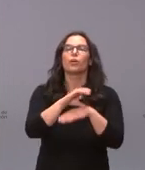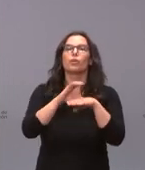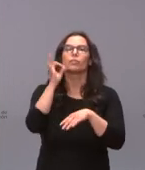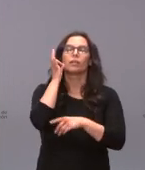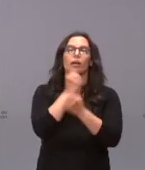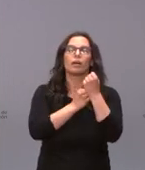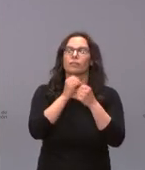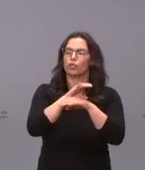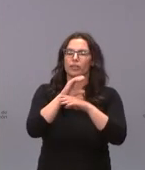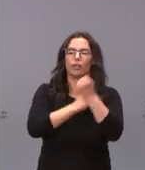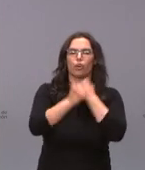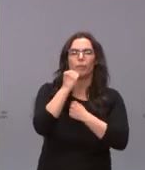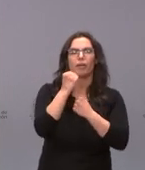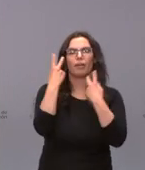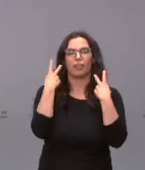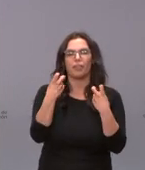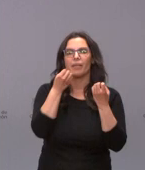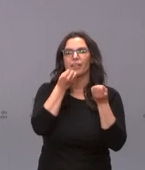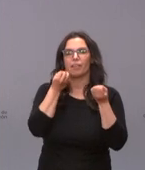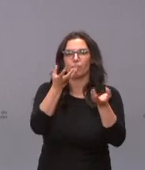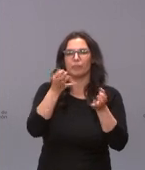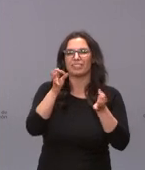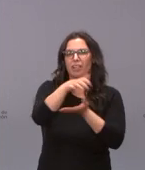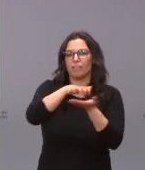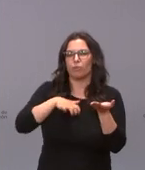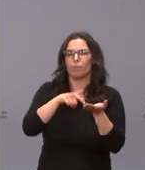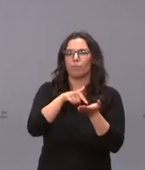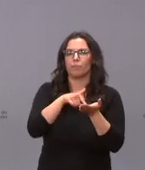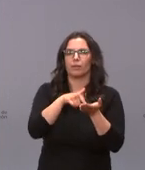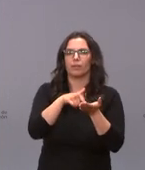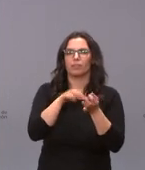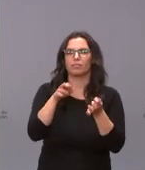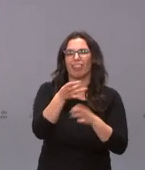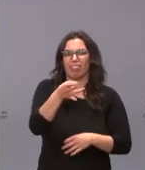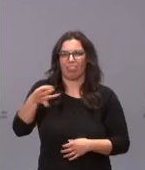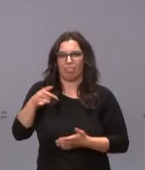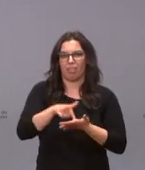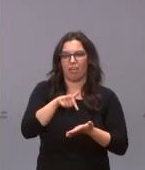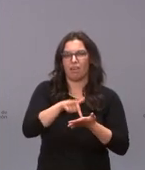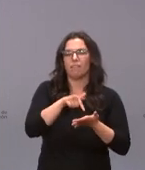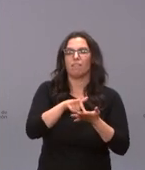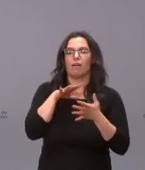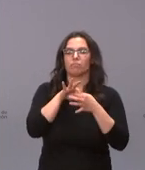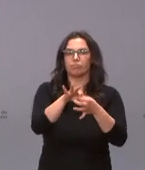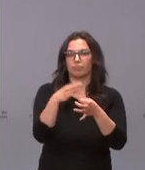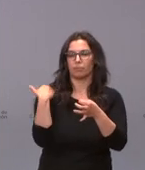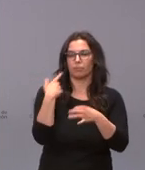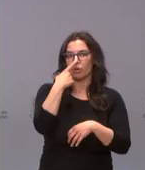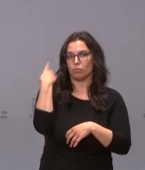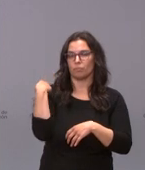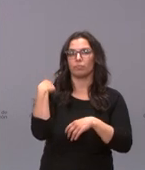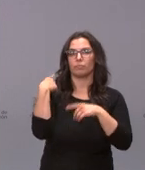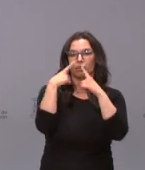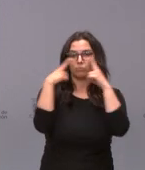Hacienda nos informa del informe de morosidad correspondiente al cierre del ejercicio del año